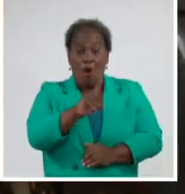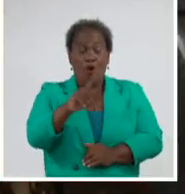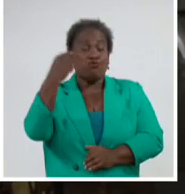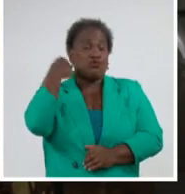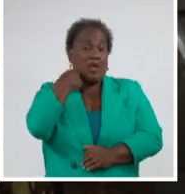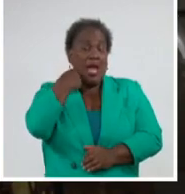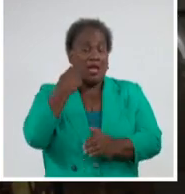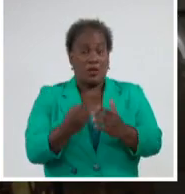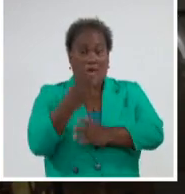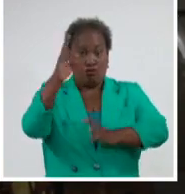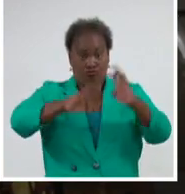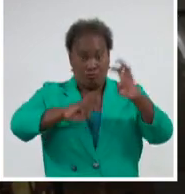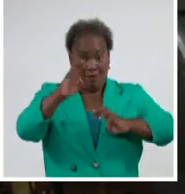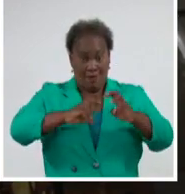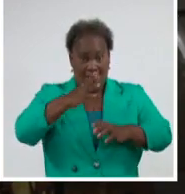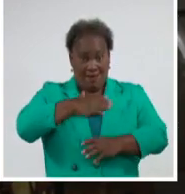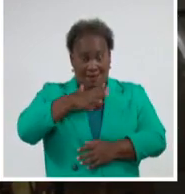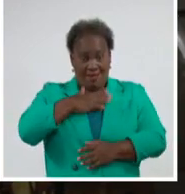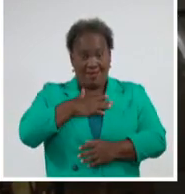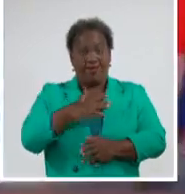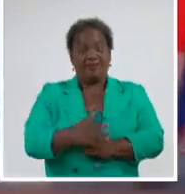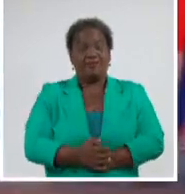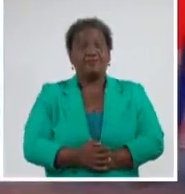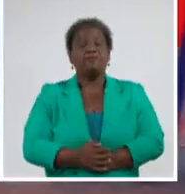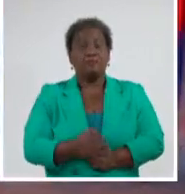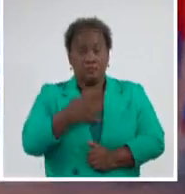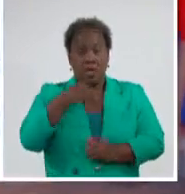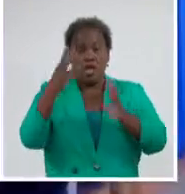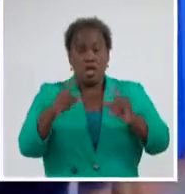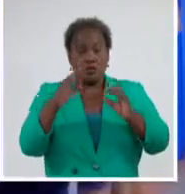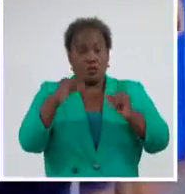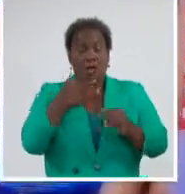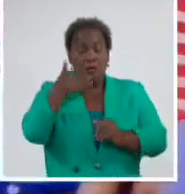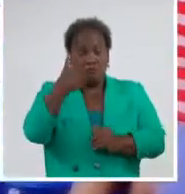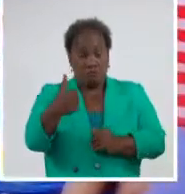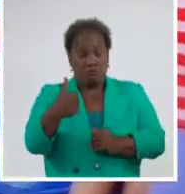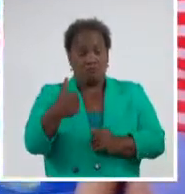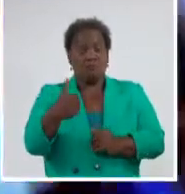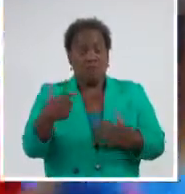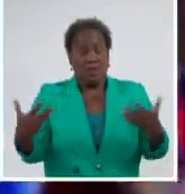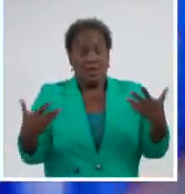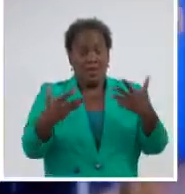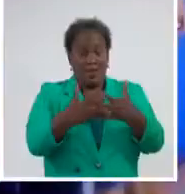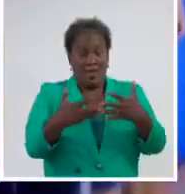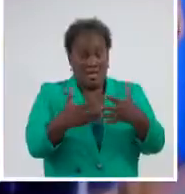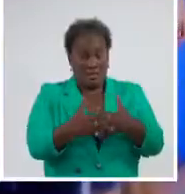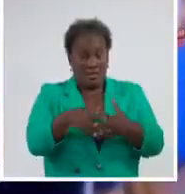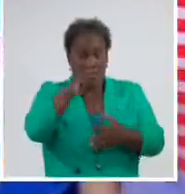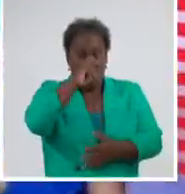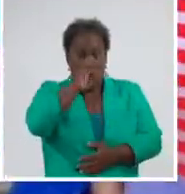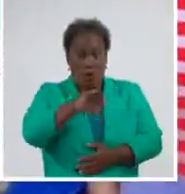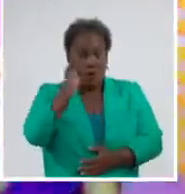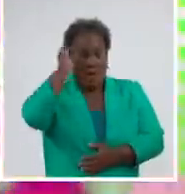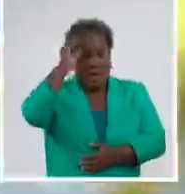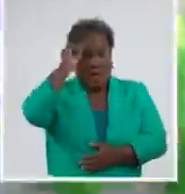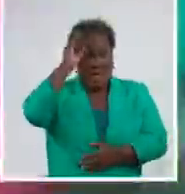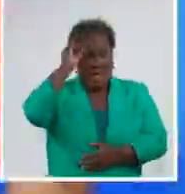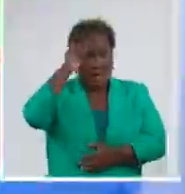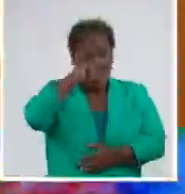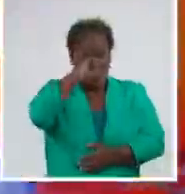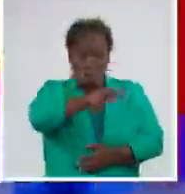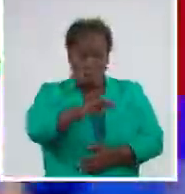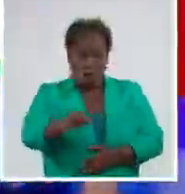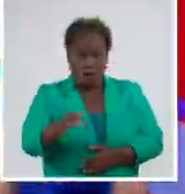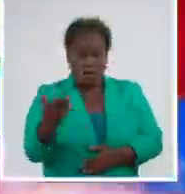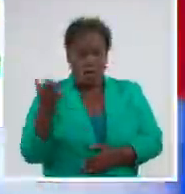taller, del cual ha obtenido también resultados magníficos, sobre todo en el vínculo creativo con estos niños,